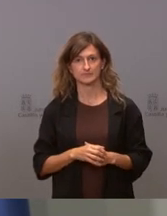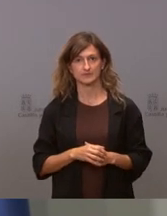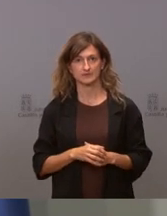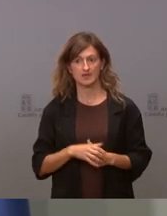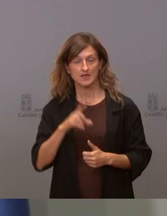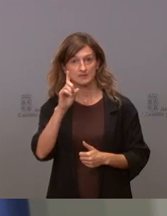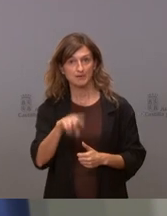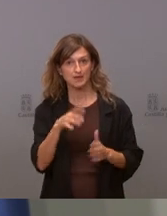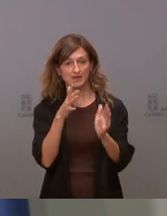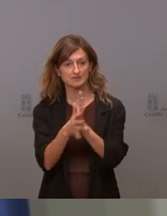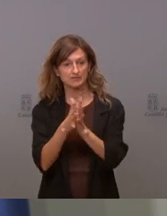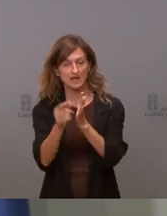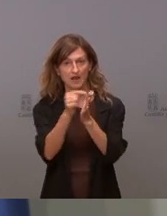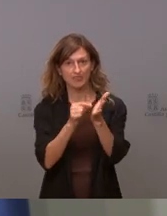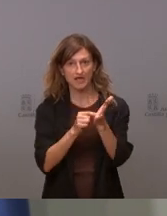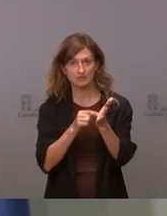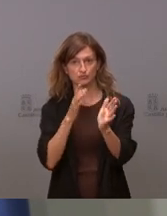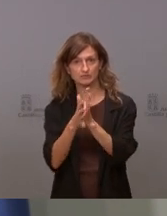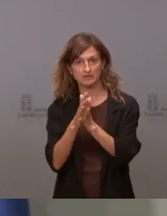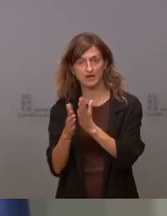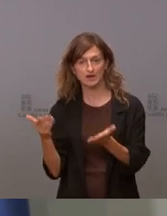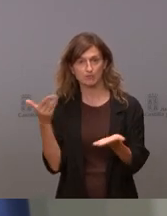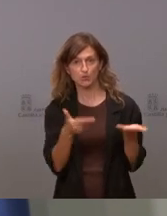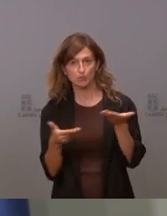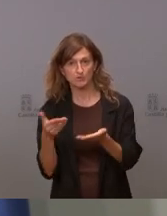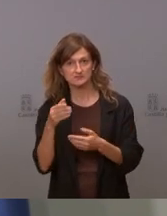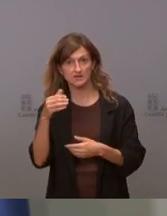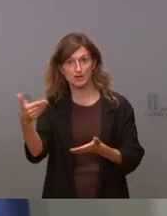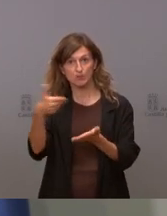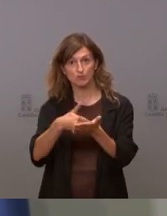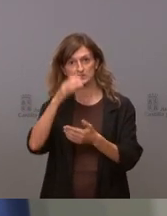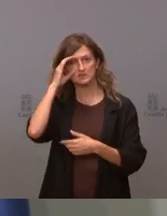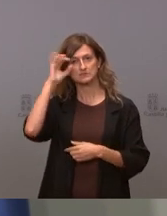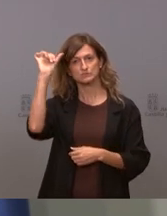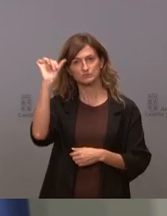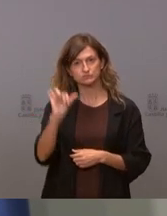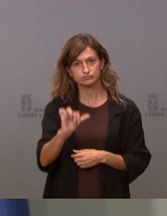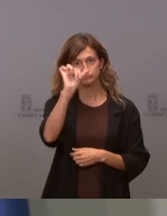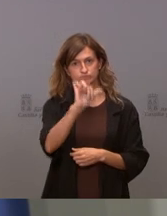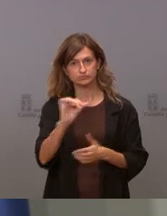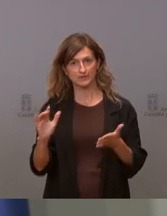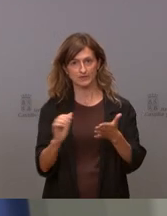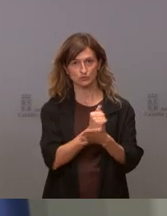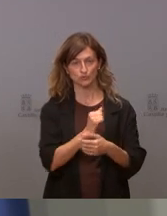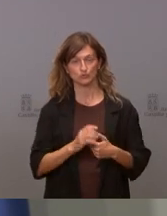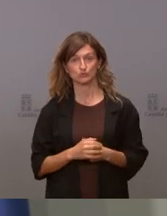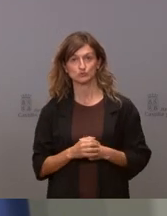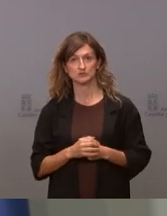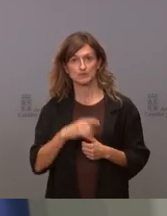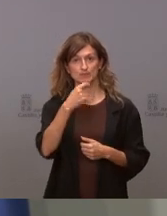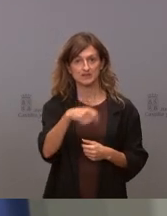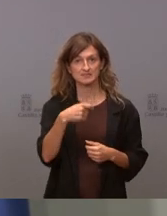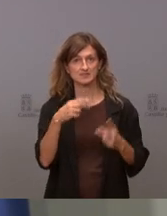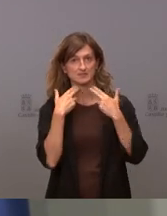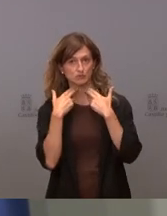a explicar los datos a explicar las propuestas a escuchar las propuestas de todos de los presidentes de la